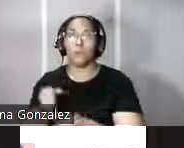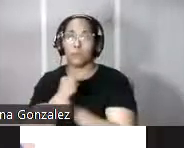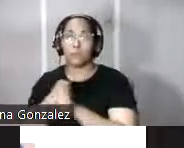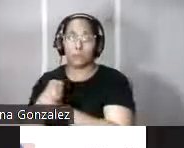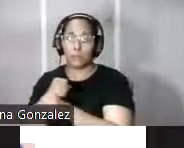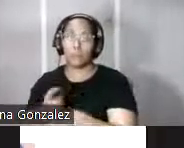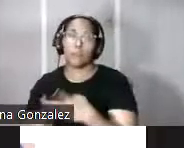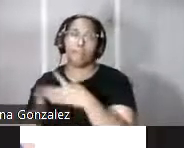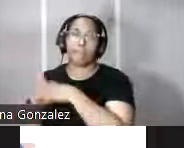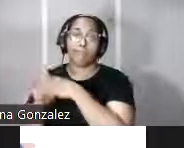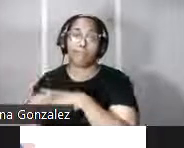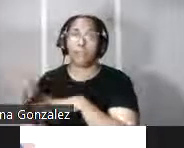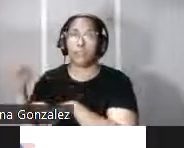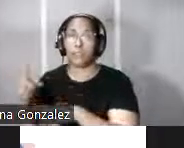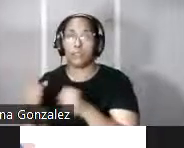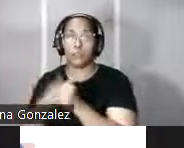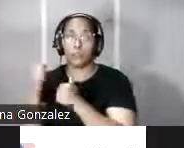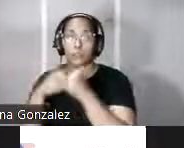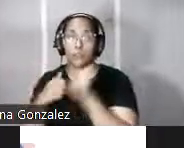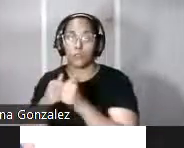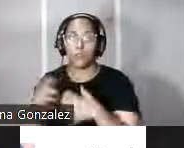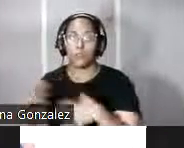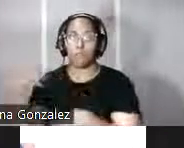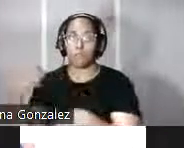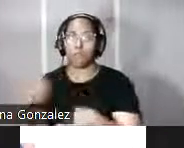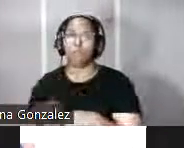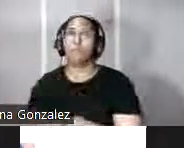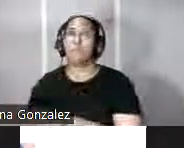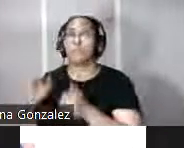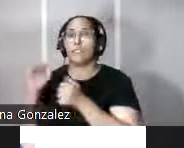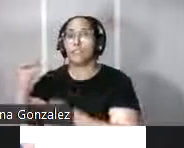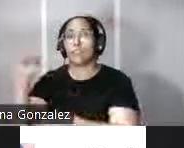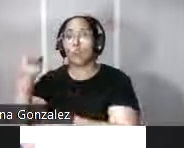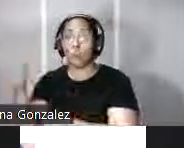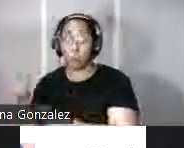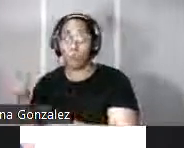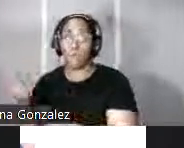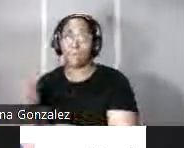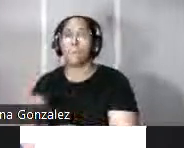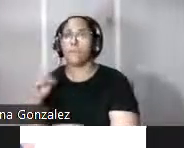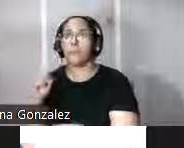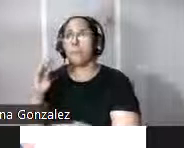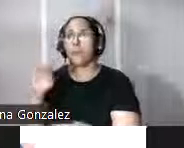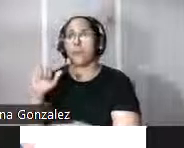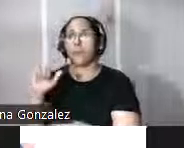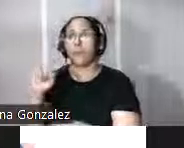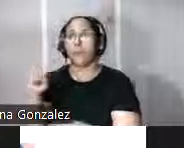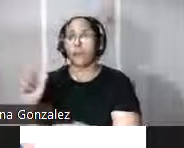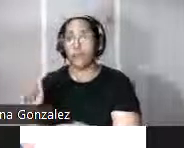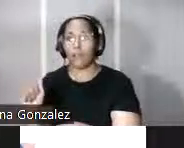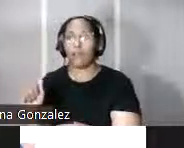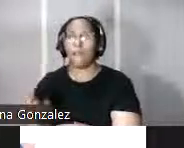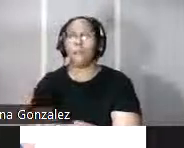surgió la necesidad de construir cuarteles tanto en la ciudad de San Juan este es un ejemplo que es el cuartel de Valleja como en